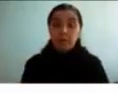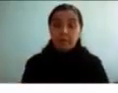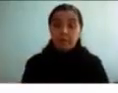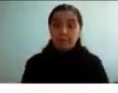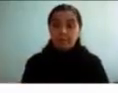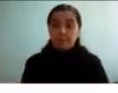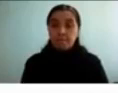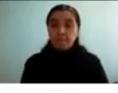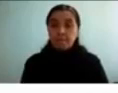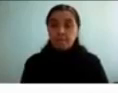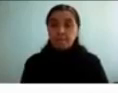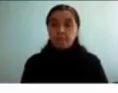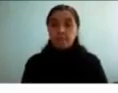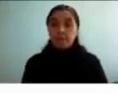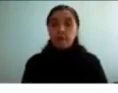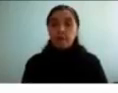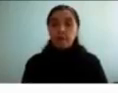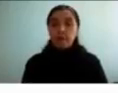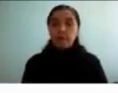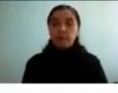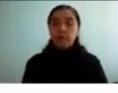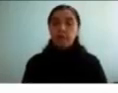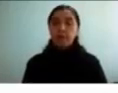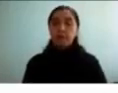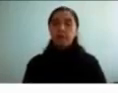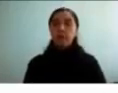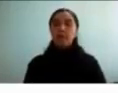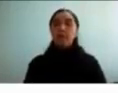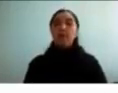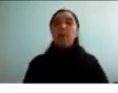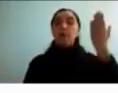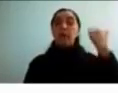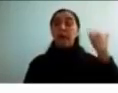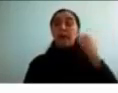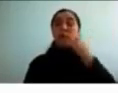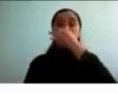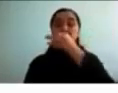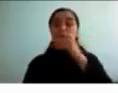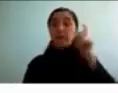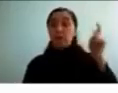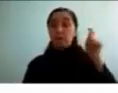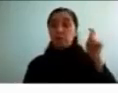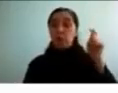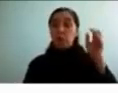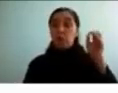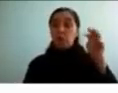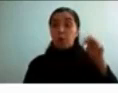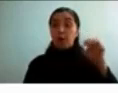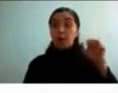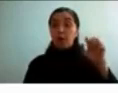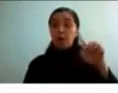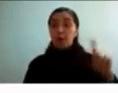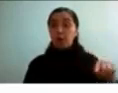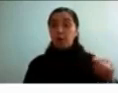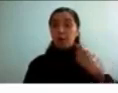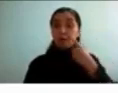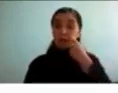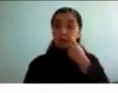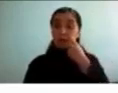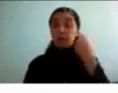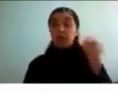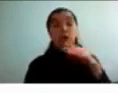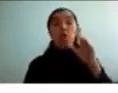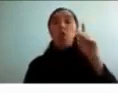los neurotransmisores y concretamente la dopamina la noradrenalina son claves en el en el tratamiento